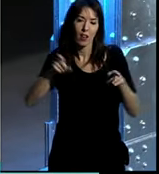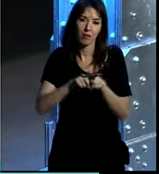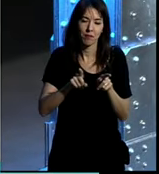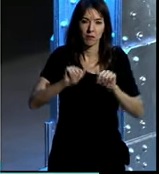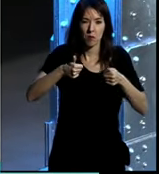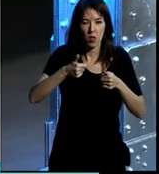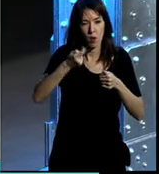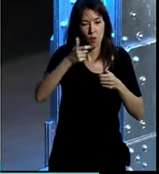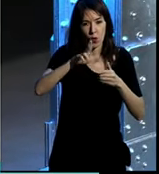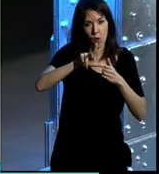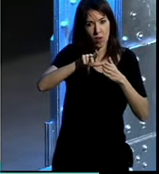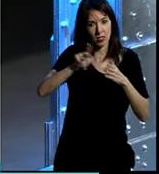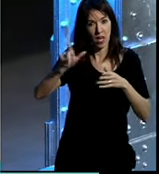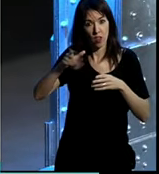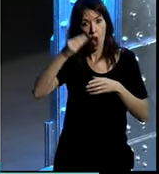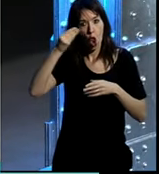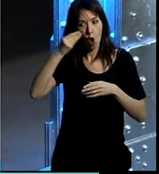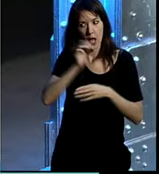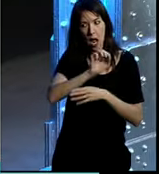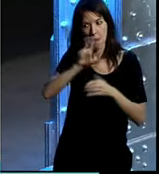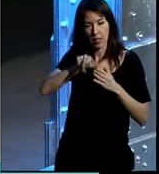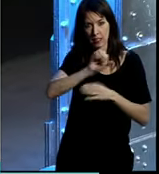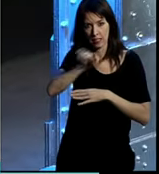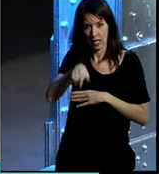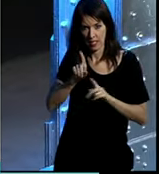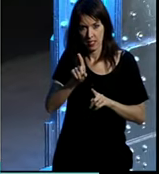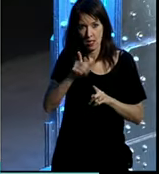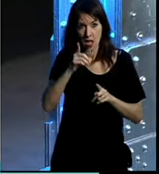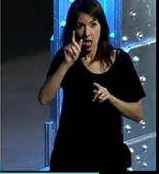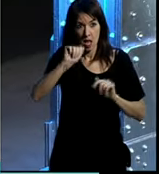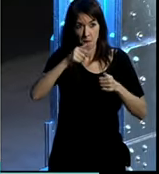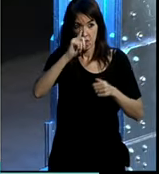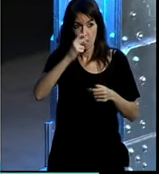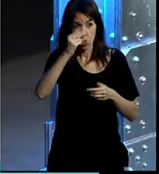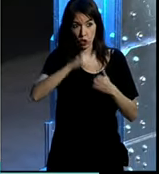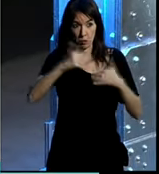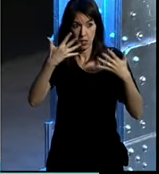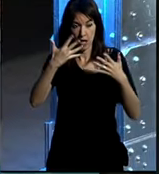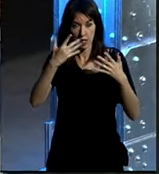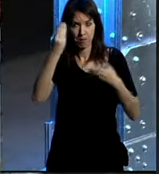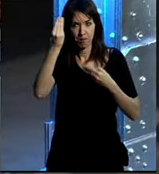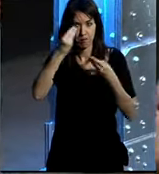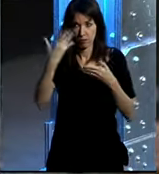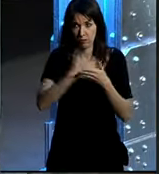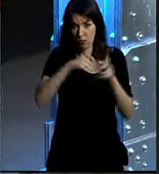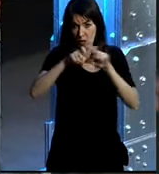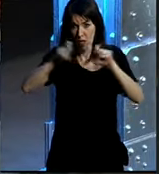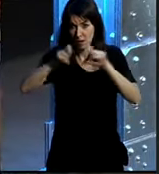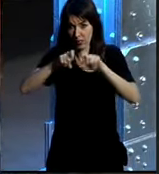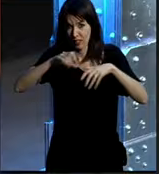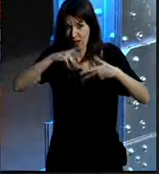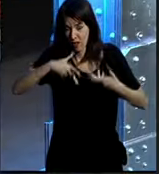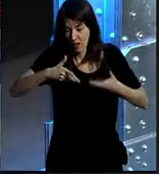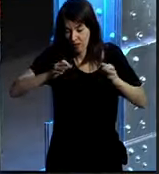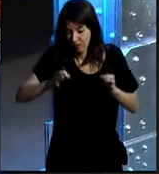un poquito más tarde que la de L'Oreal, empieza en el año 2010 y nos hacemos una pregunta pues que toda empresa se está haciendo